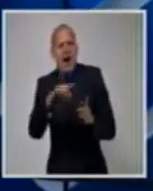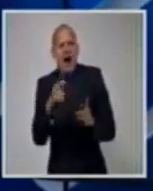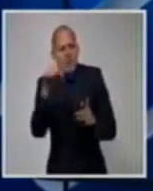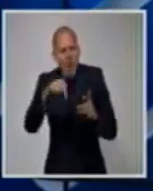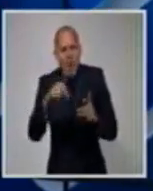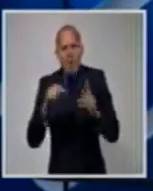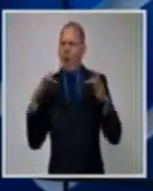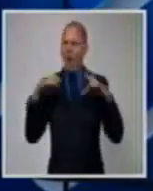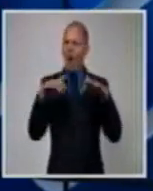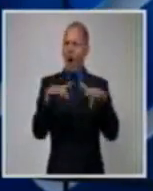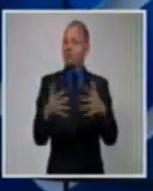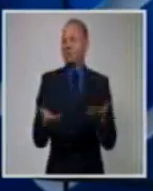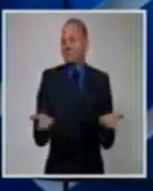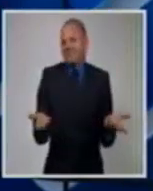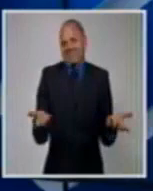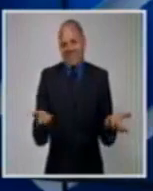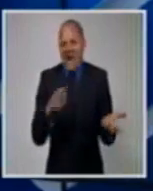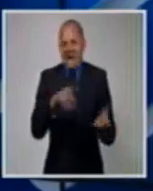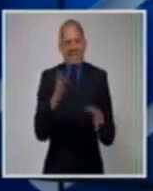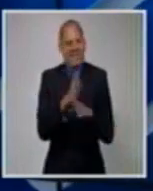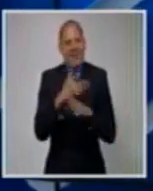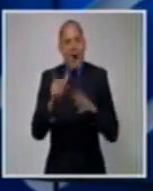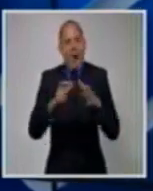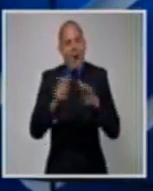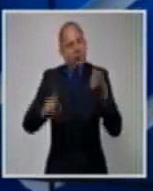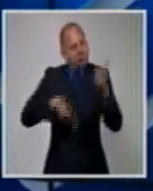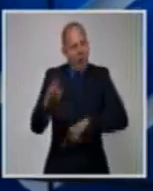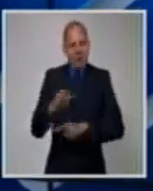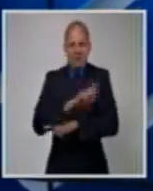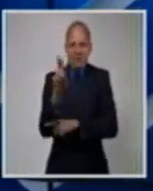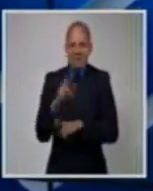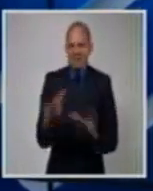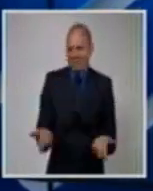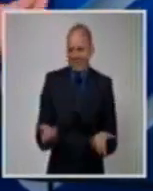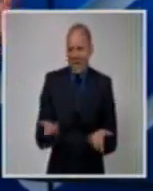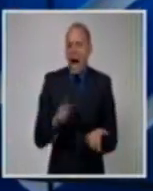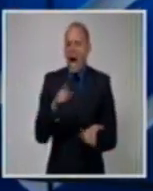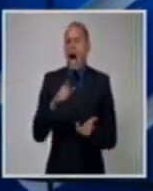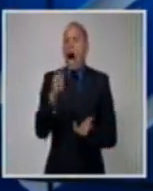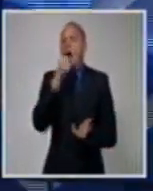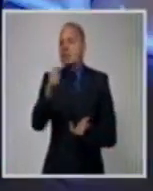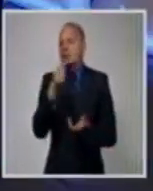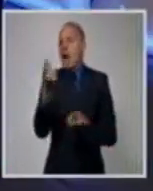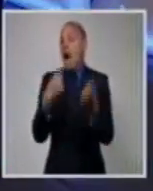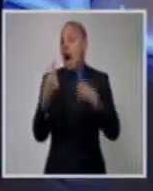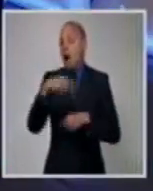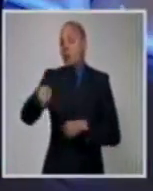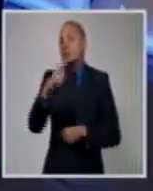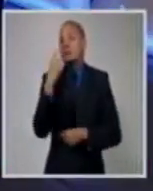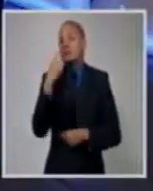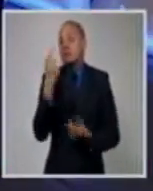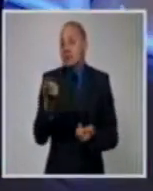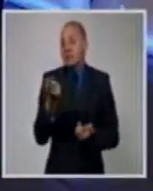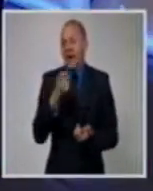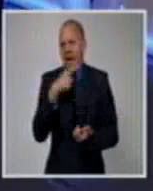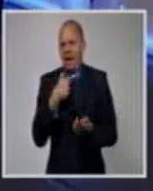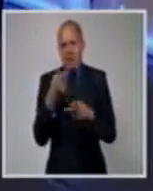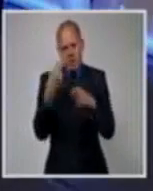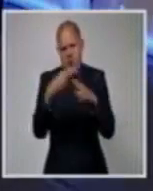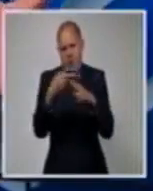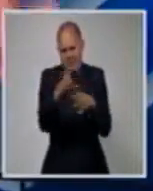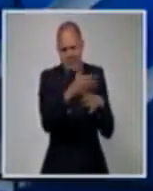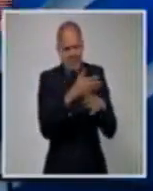periodistas de estos medios. Estamos hablando de ADN, estamos hablando de, bueno, en fin, los diarios de Cuba. Y hay una